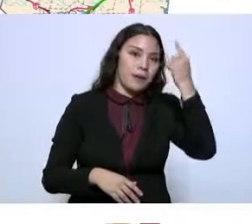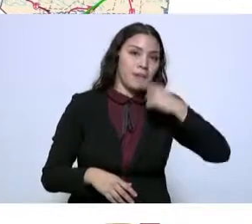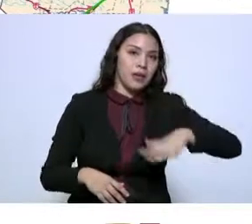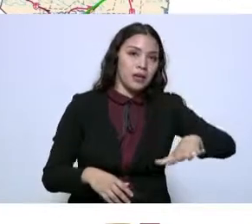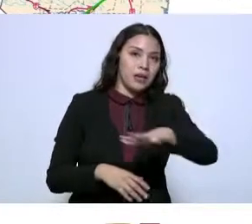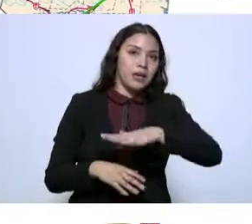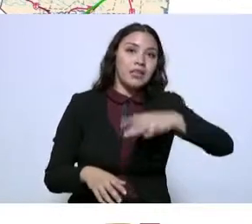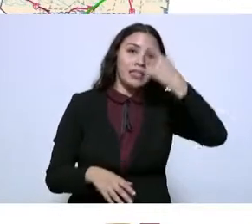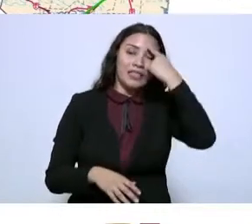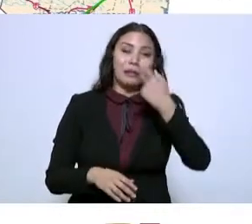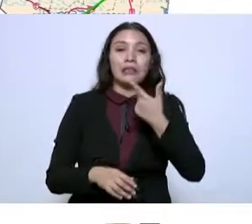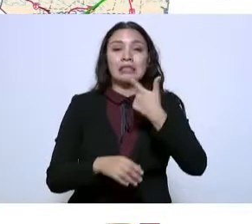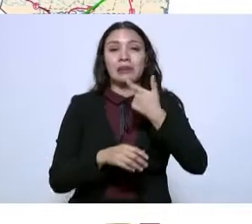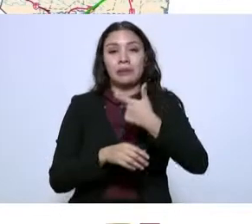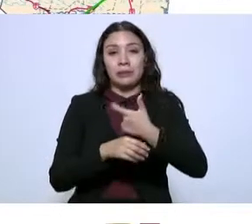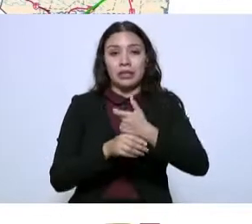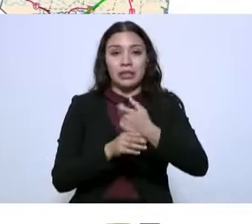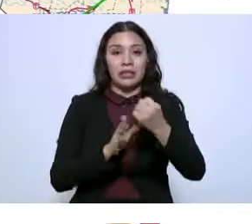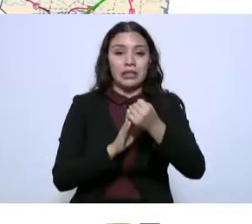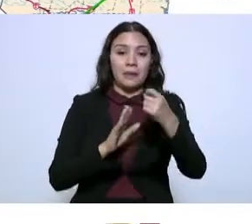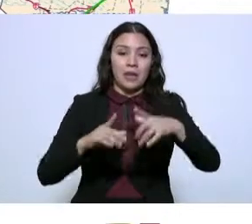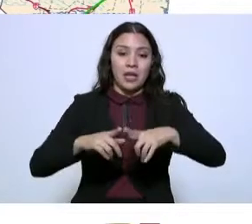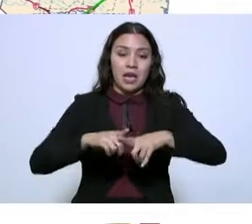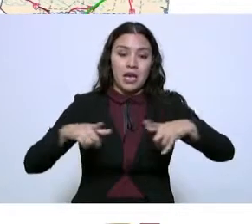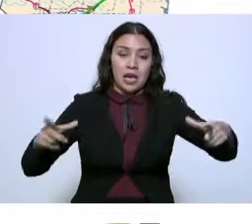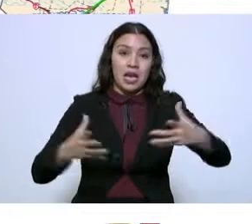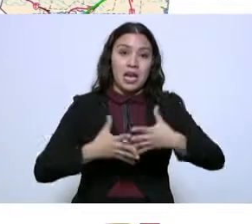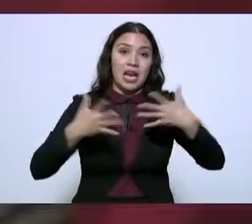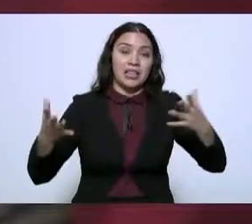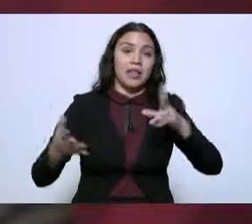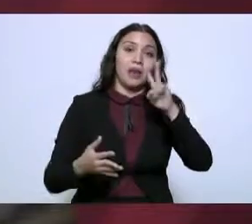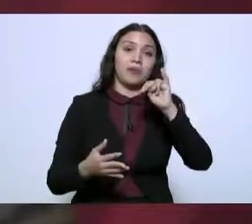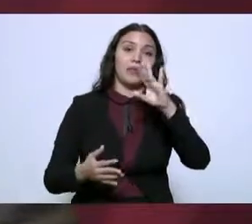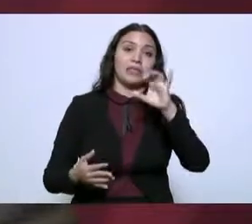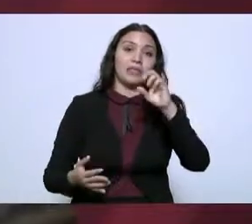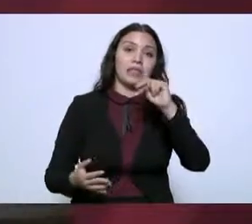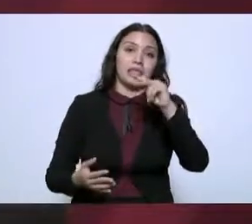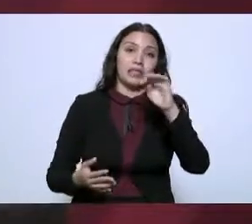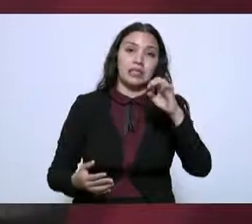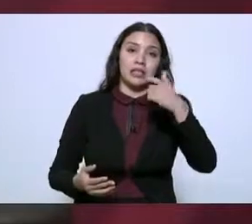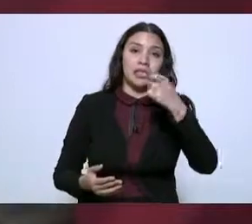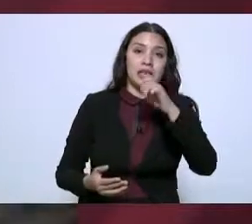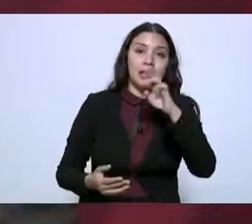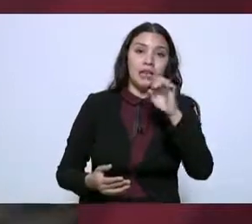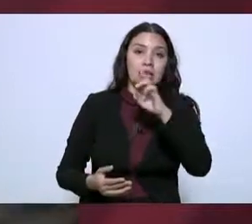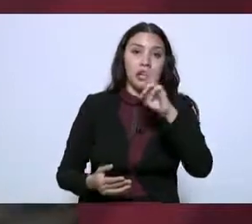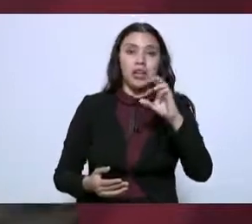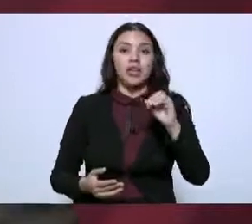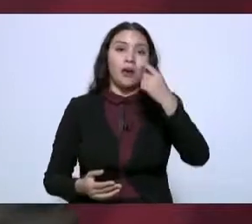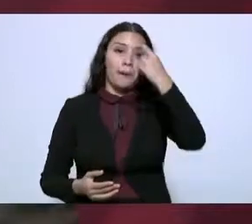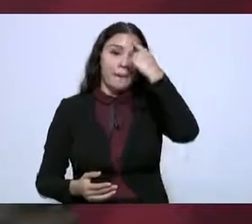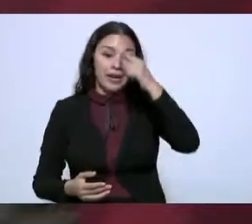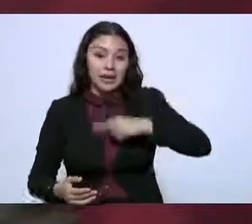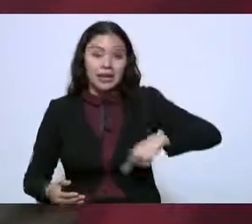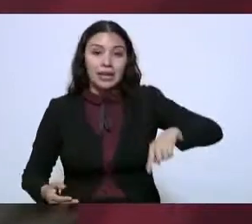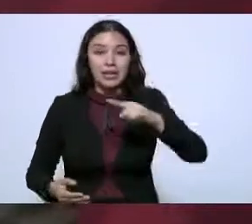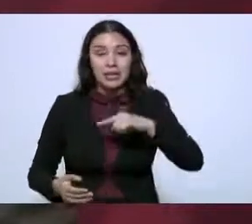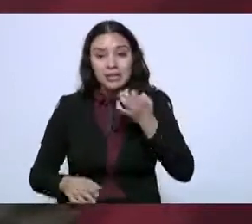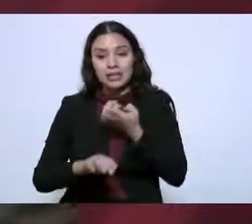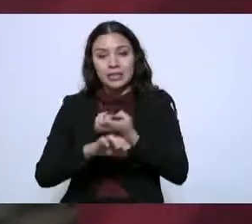la séptima presa más grande a nivel nacional, que es la presa Vicente Guerrero, que está aquí en el centro del Estado.